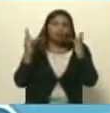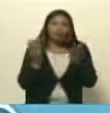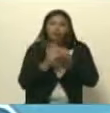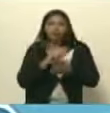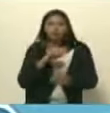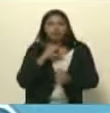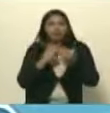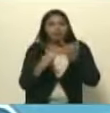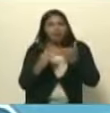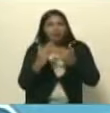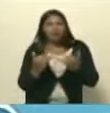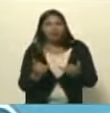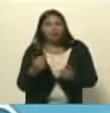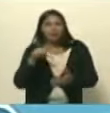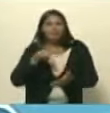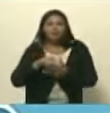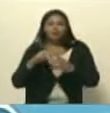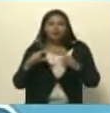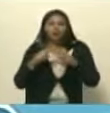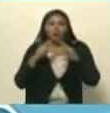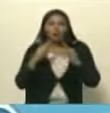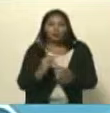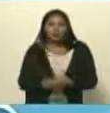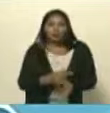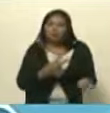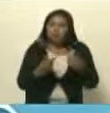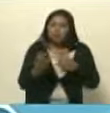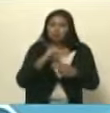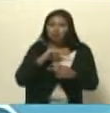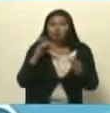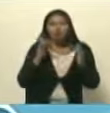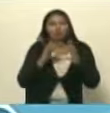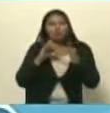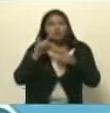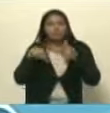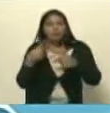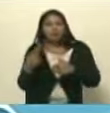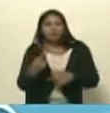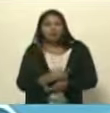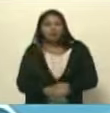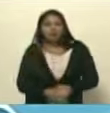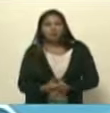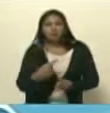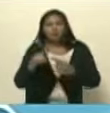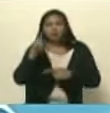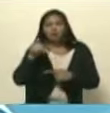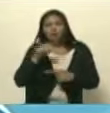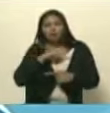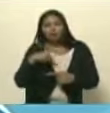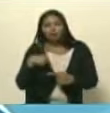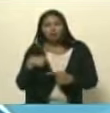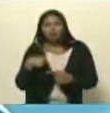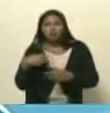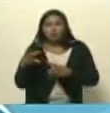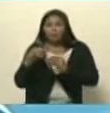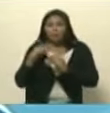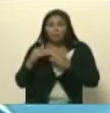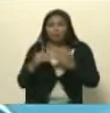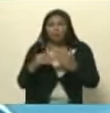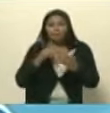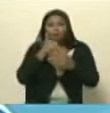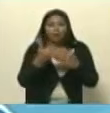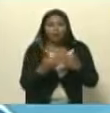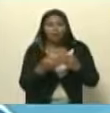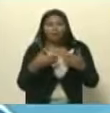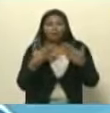ponemos punto final a nuestro punto de encuentro invitándolos a que nos sintonicen mañana pero que también sigan pegados de la programación